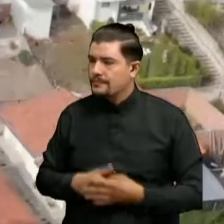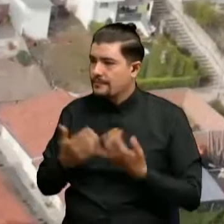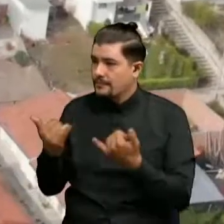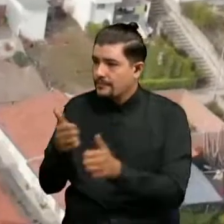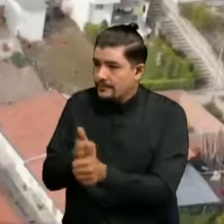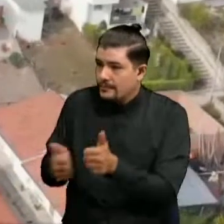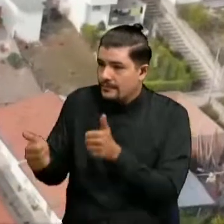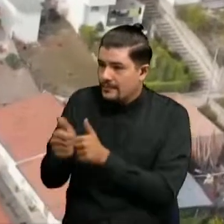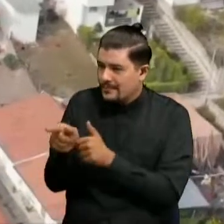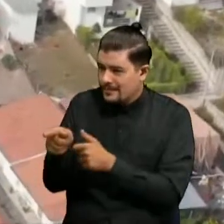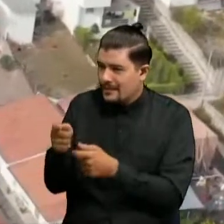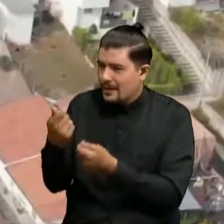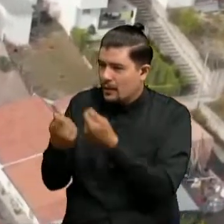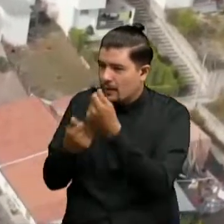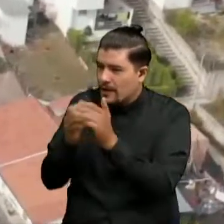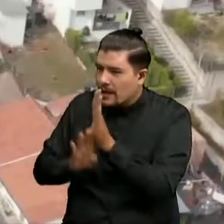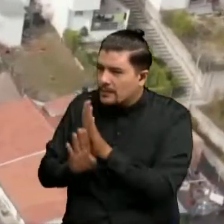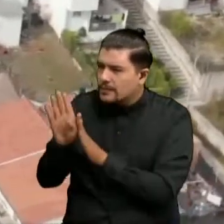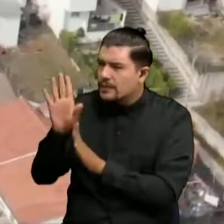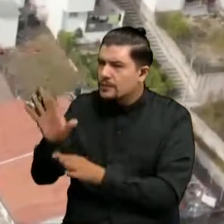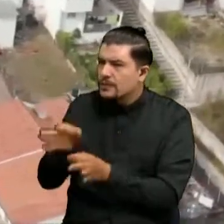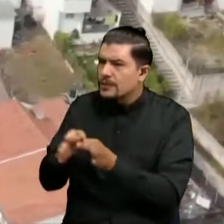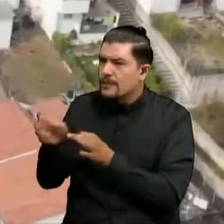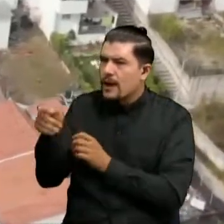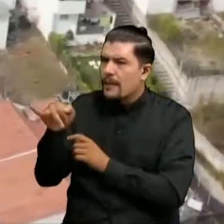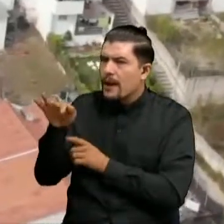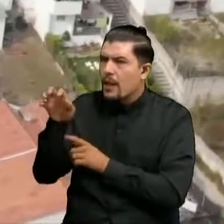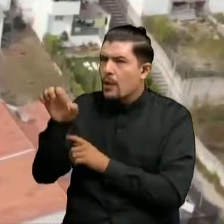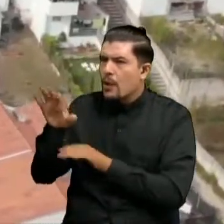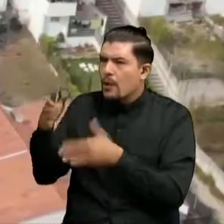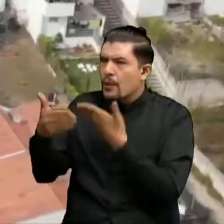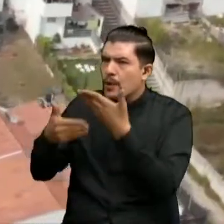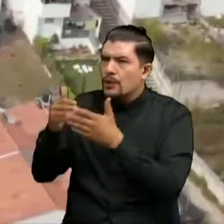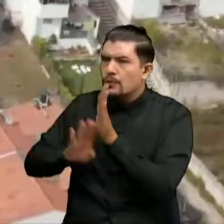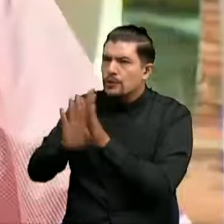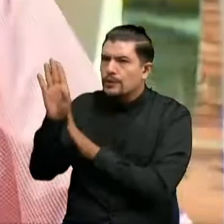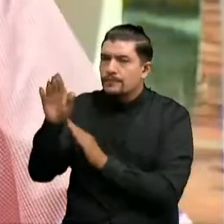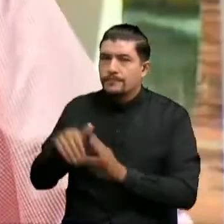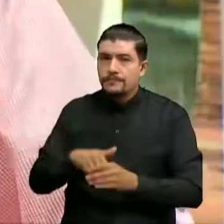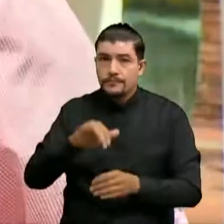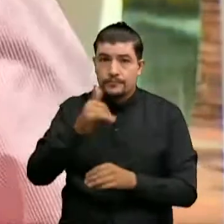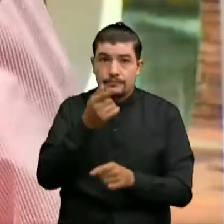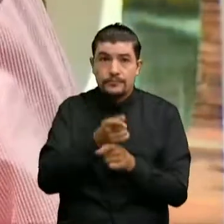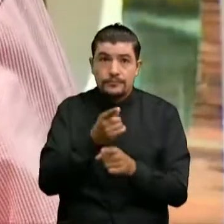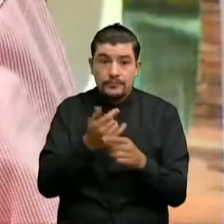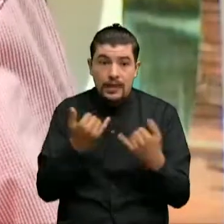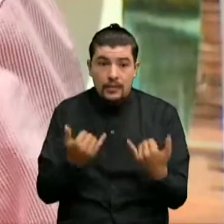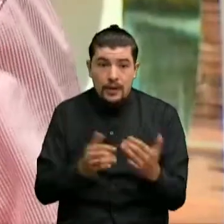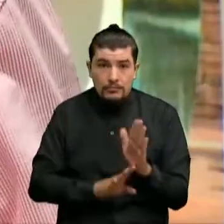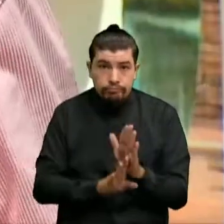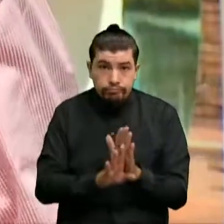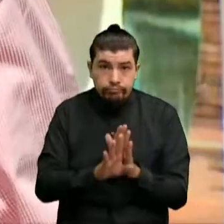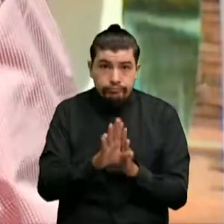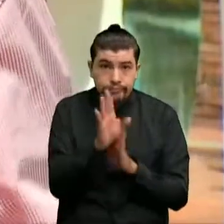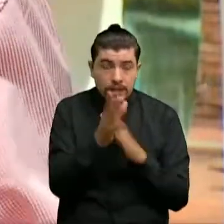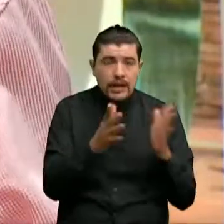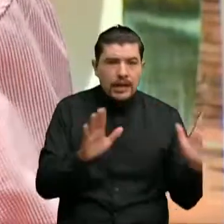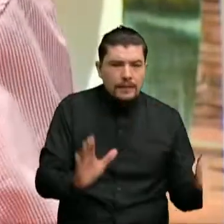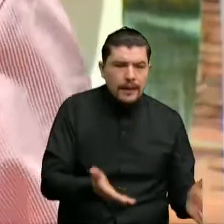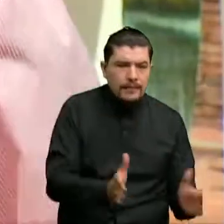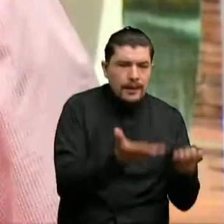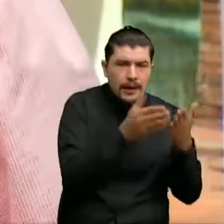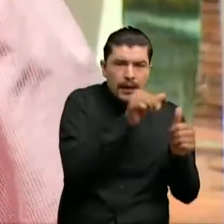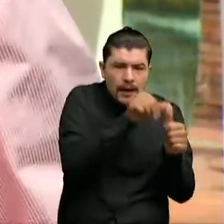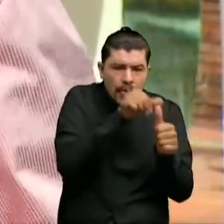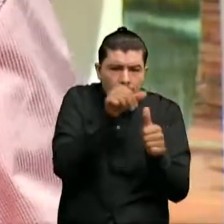avanza económicamente la reactivación en el municipio de Gramalote? Sí, en la actualidad además de los emprendimientos De